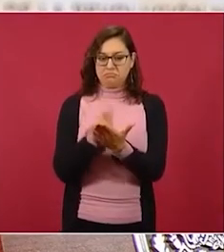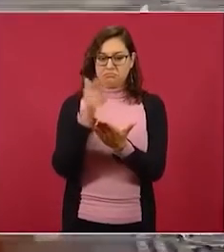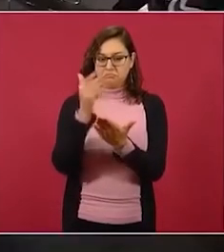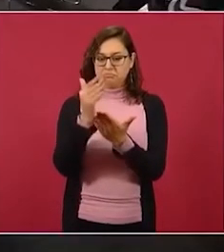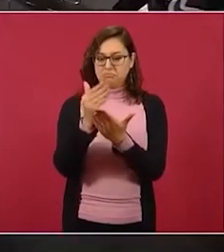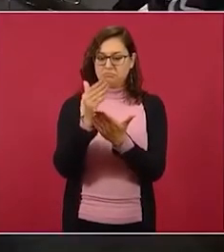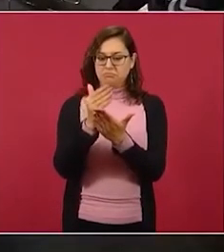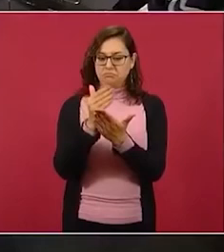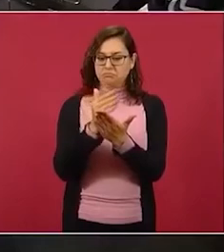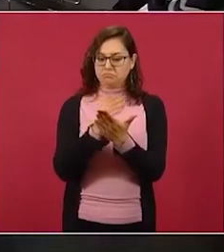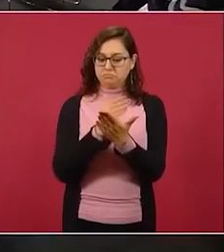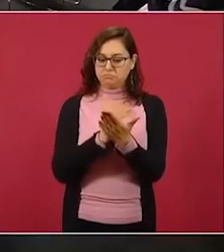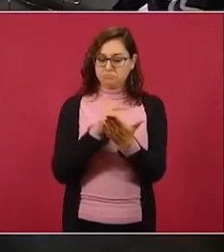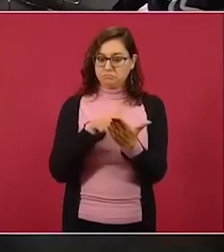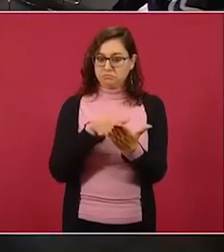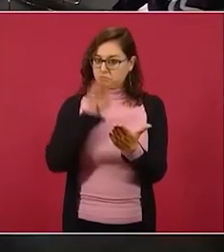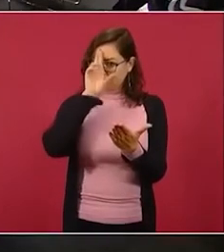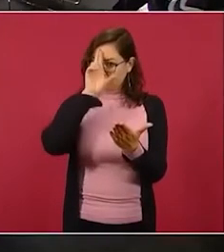para